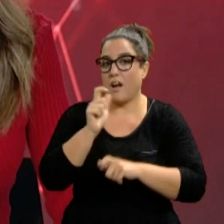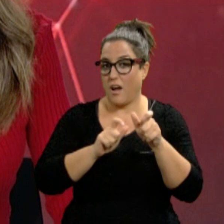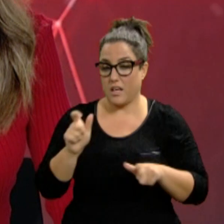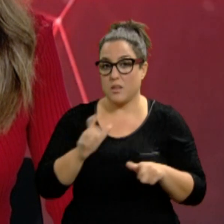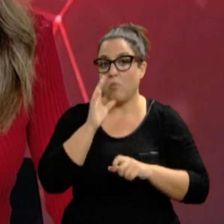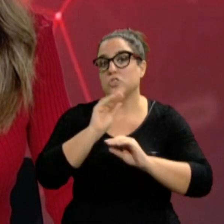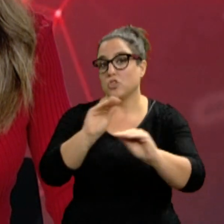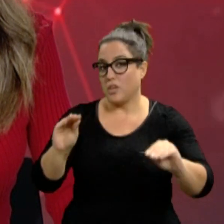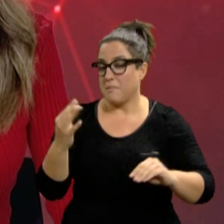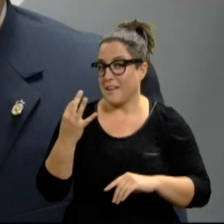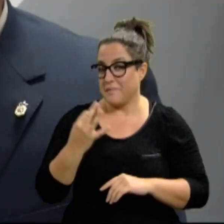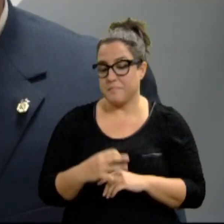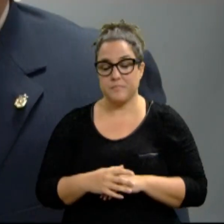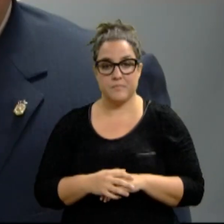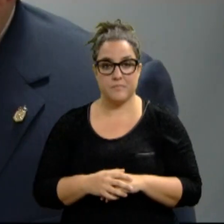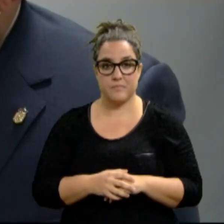llamamiento.